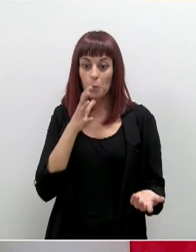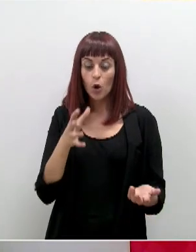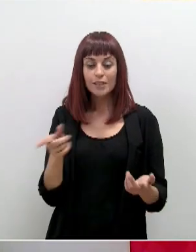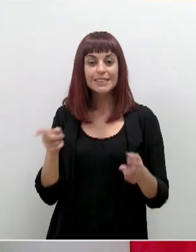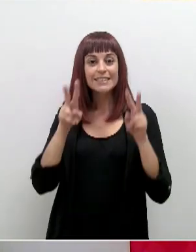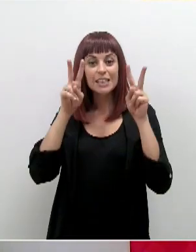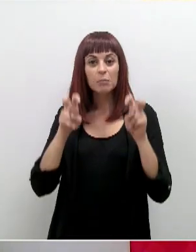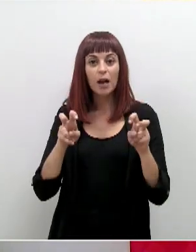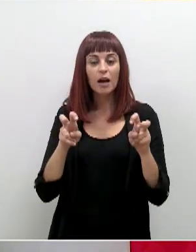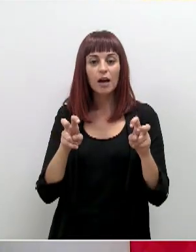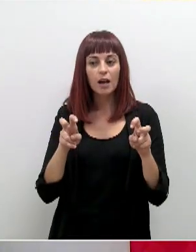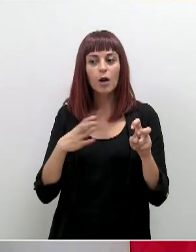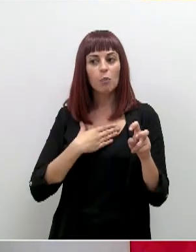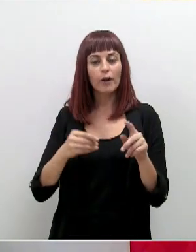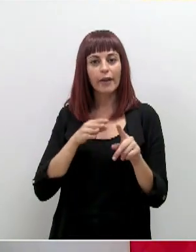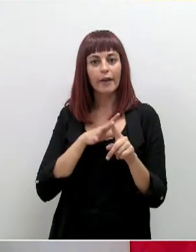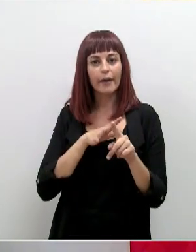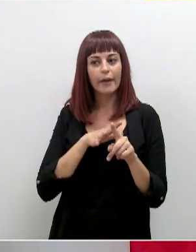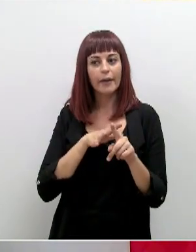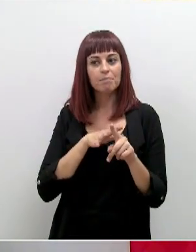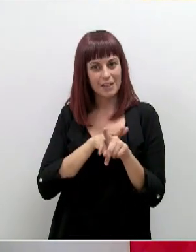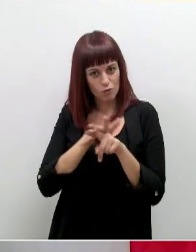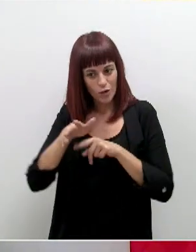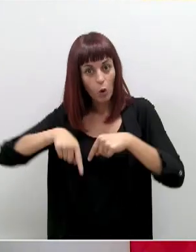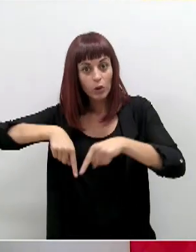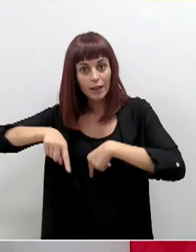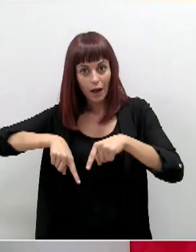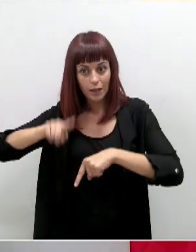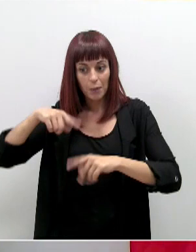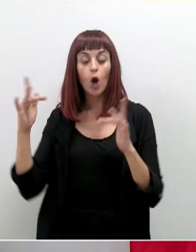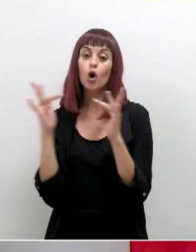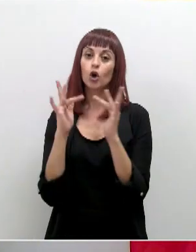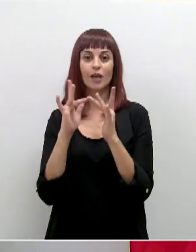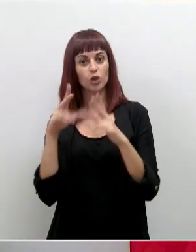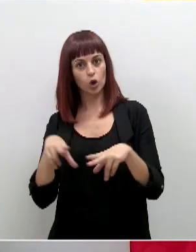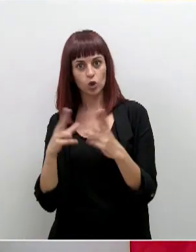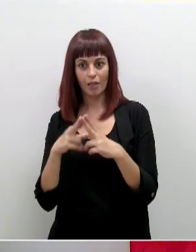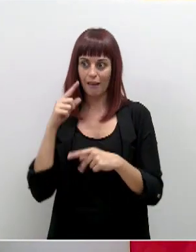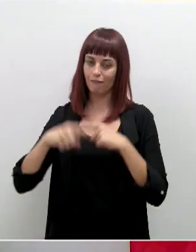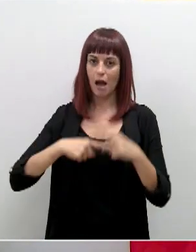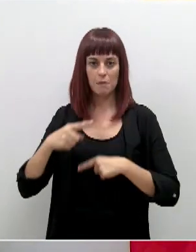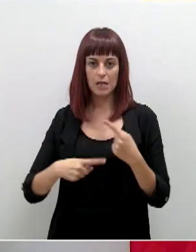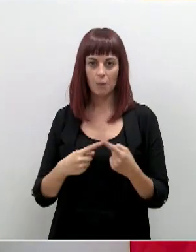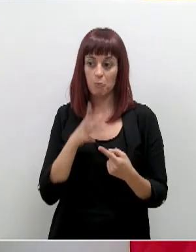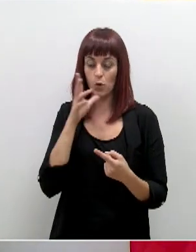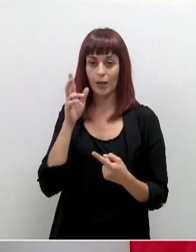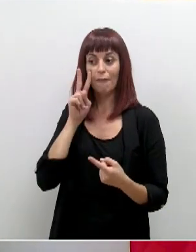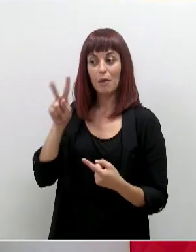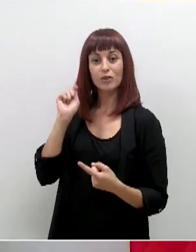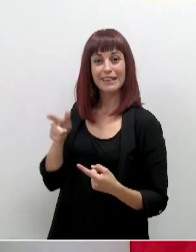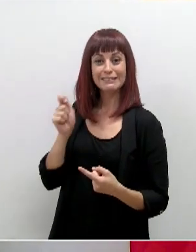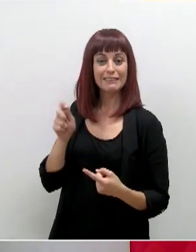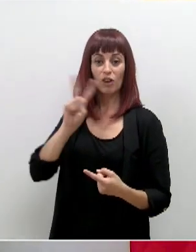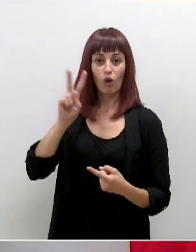cuestión que, evidentemente, influya esa movilidad y ese contacto social con familiares que no vemos habitualmente,